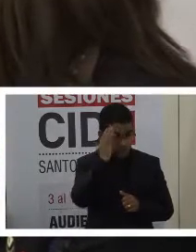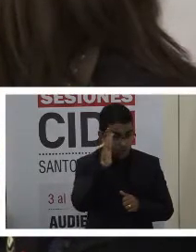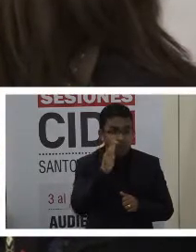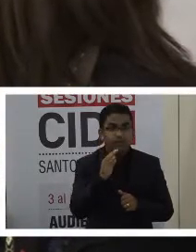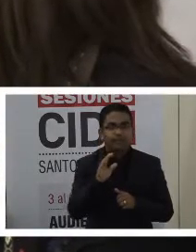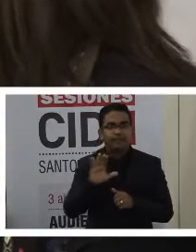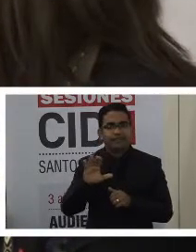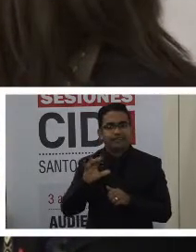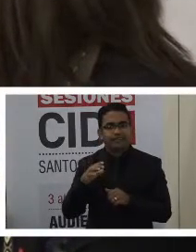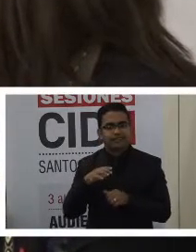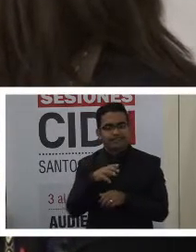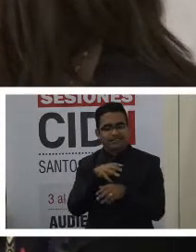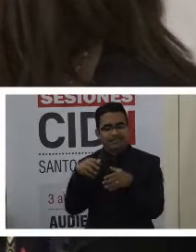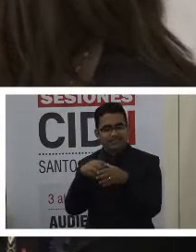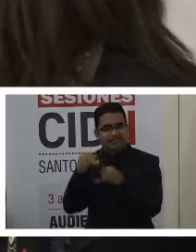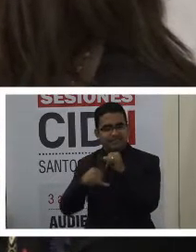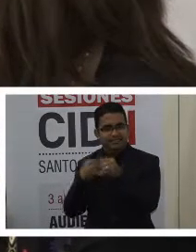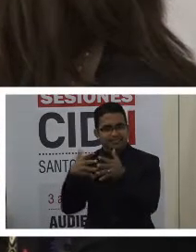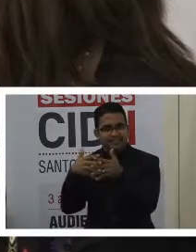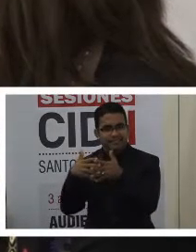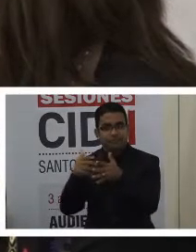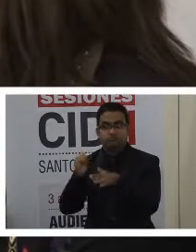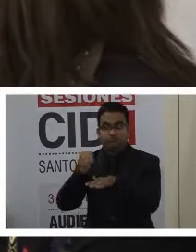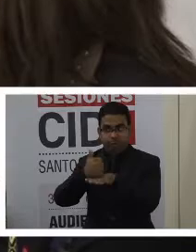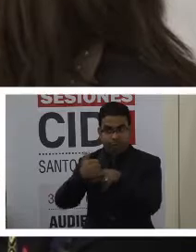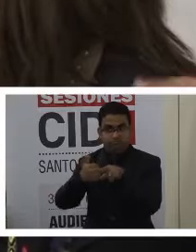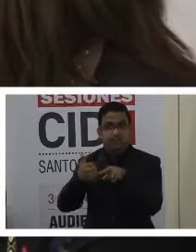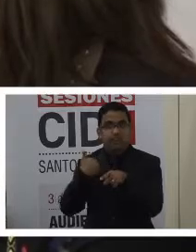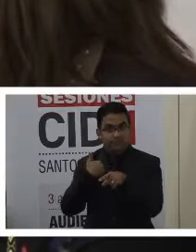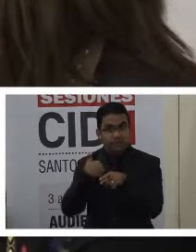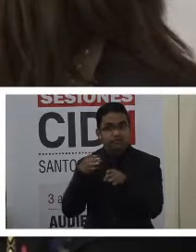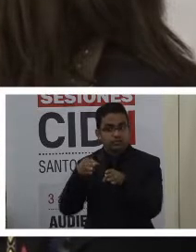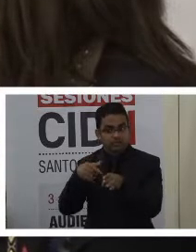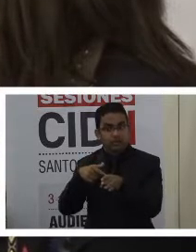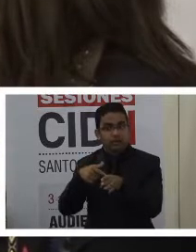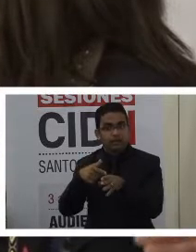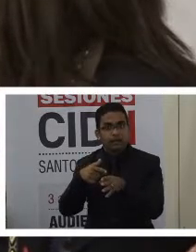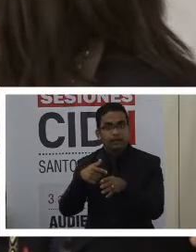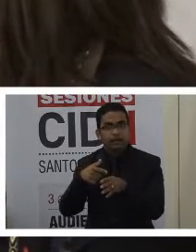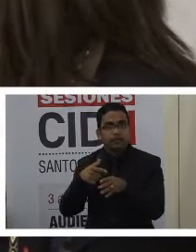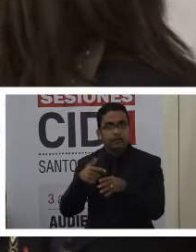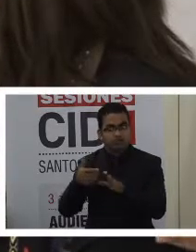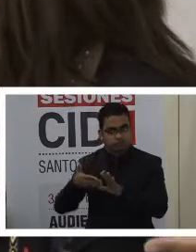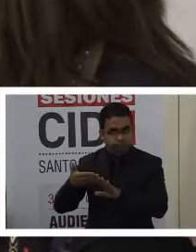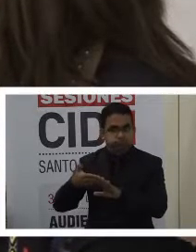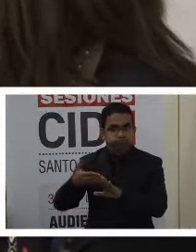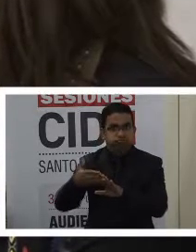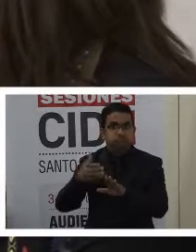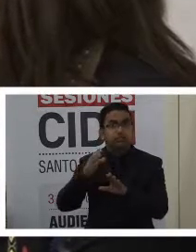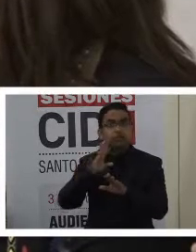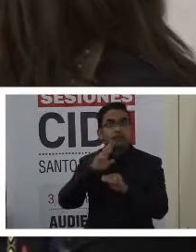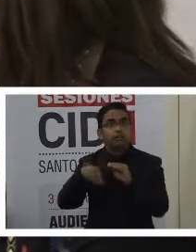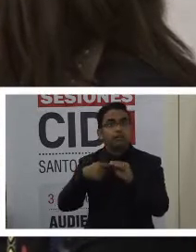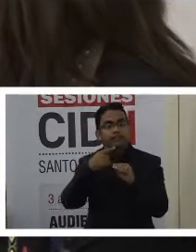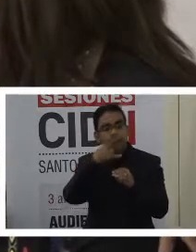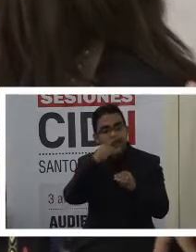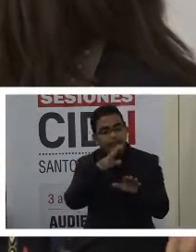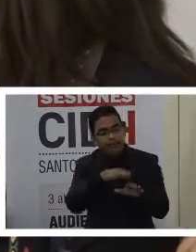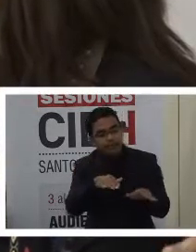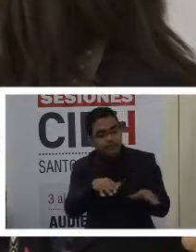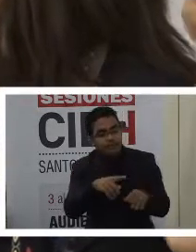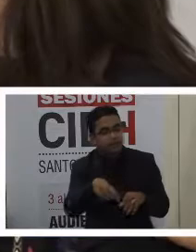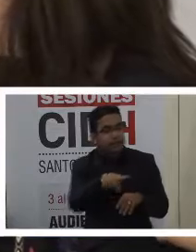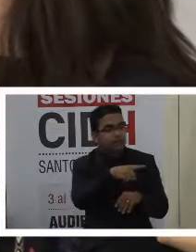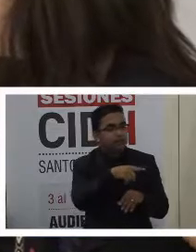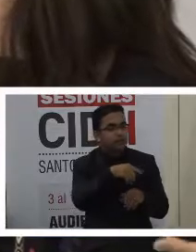Interamericana otorgó una medida cautelar que se encuentra vigente respecto a los niños pacientes de la unidad de